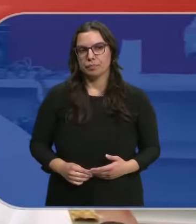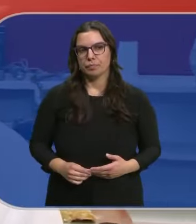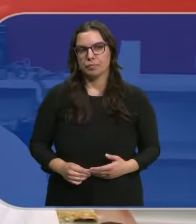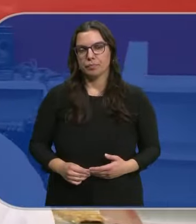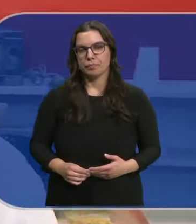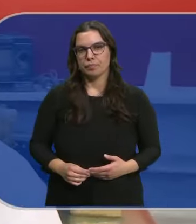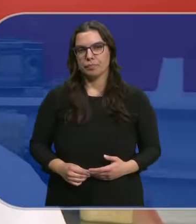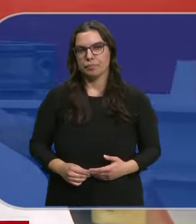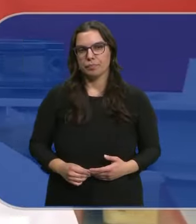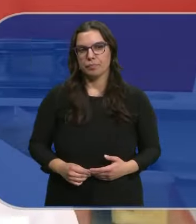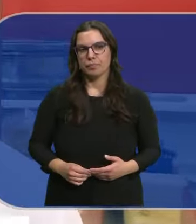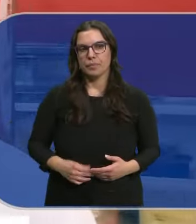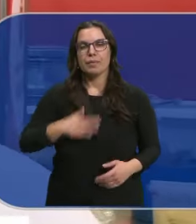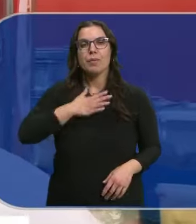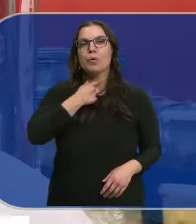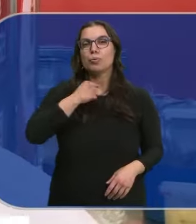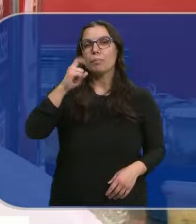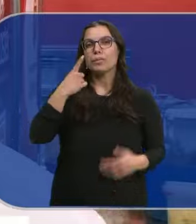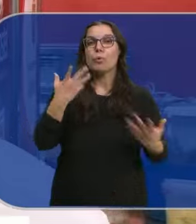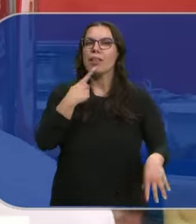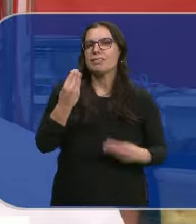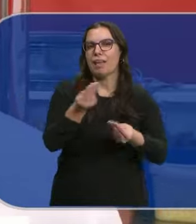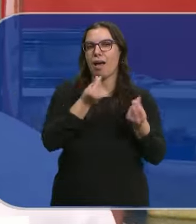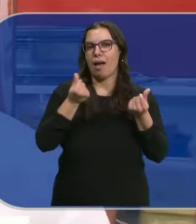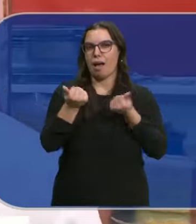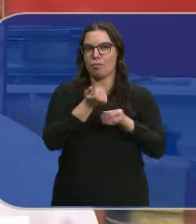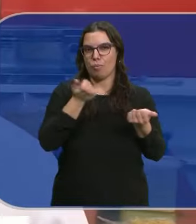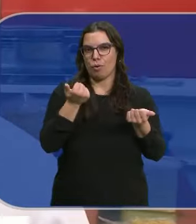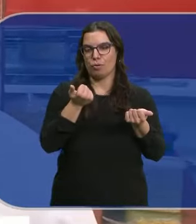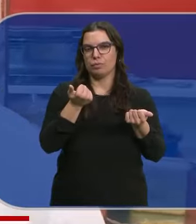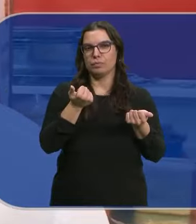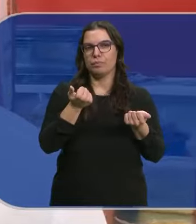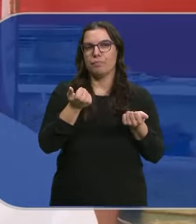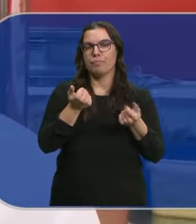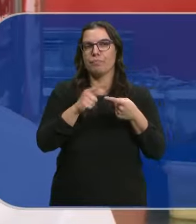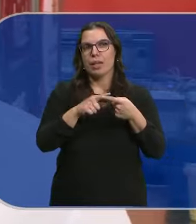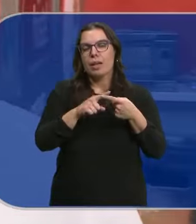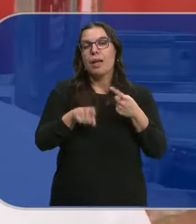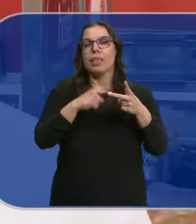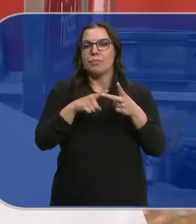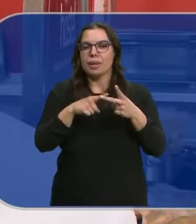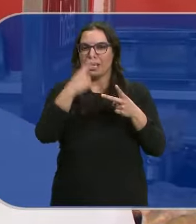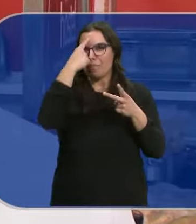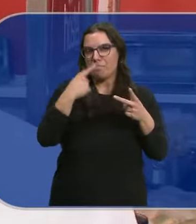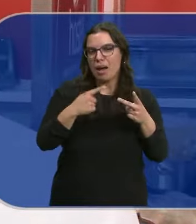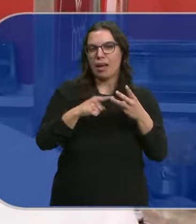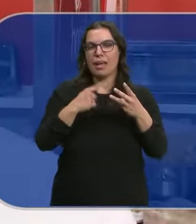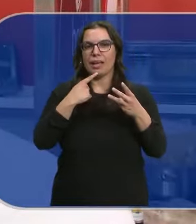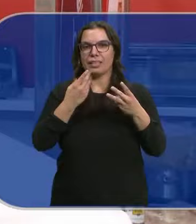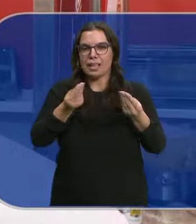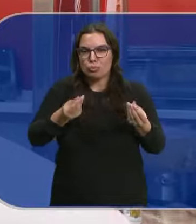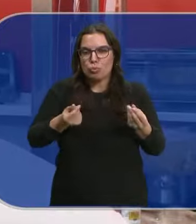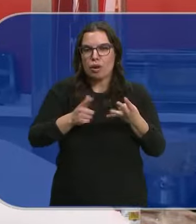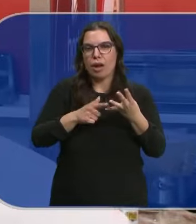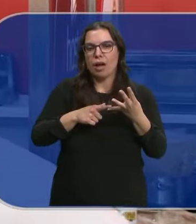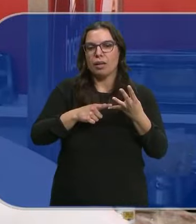Lo que más me gusta Es el sabor De la tapa Que vamos a tomar Luego pues La presentación Textura Si